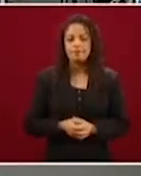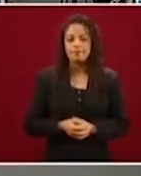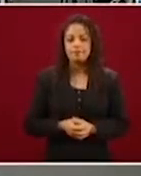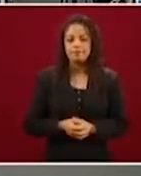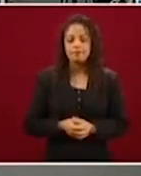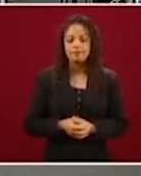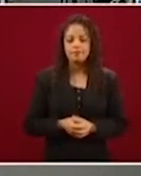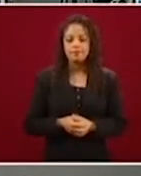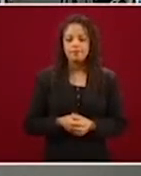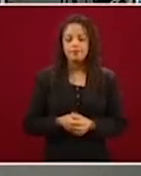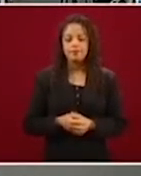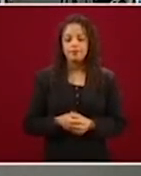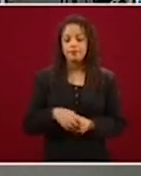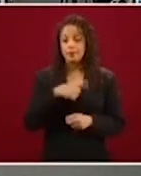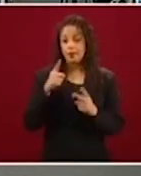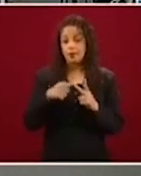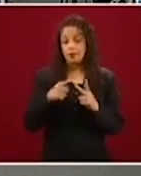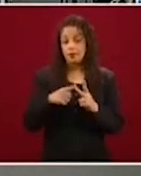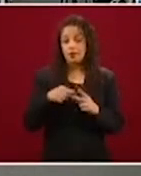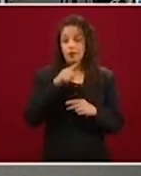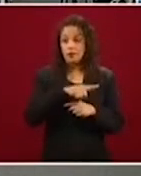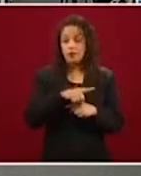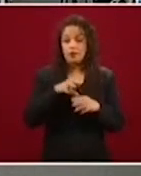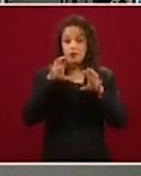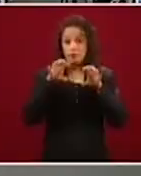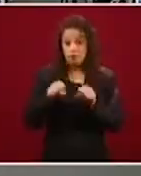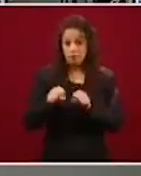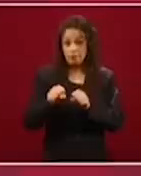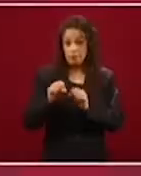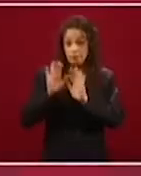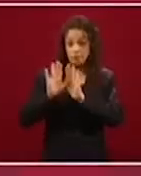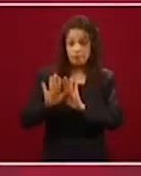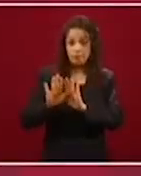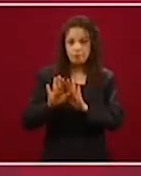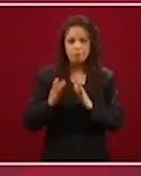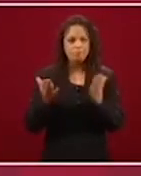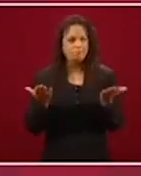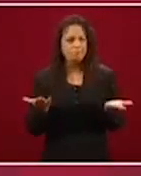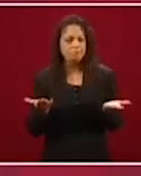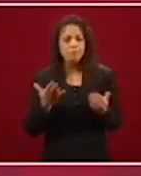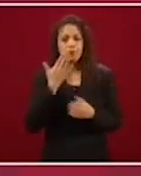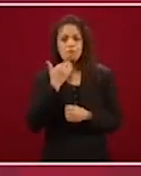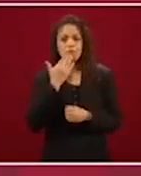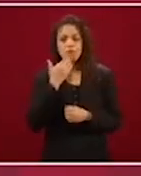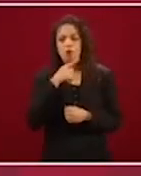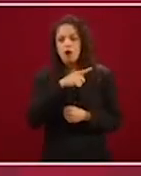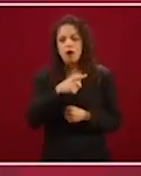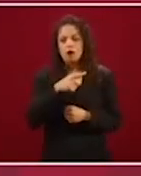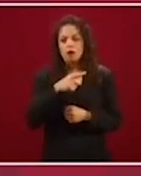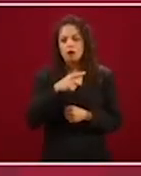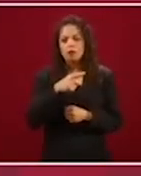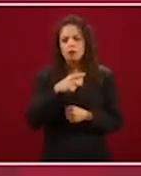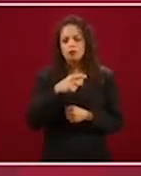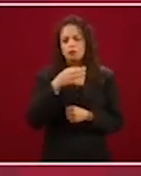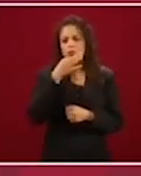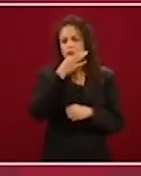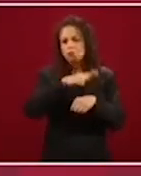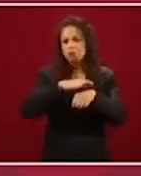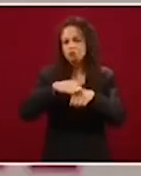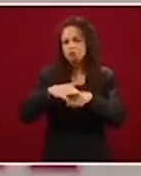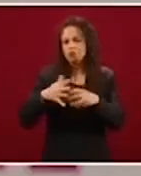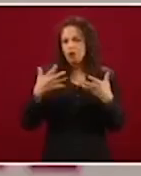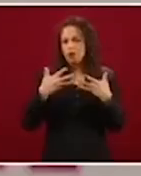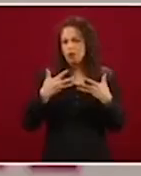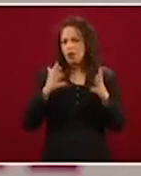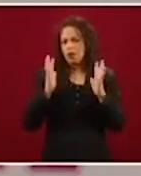Dos, respecto a detenciones, son casos excepcionales, no tenemos noticia de que eso esté en varios casos. Si